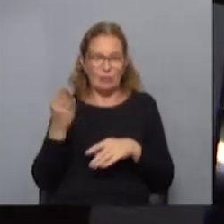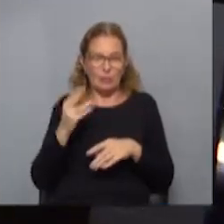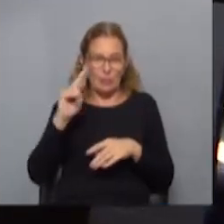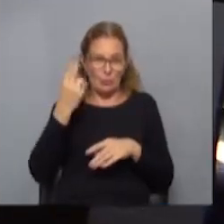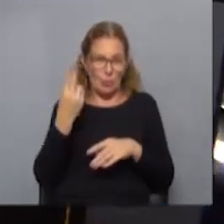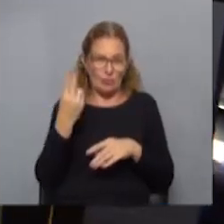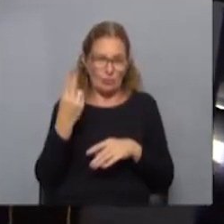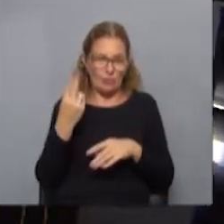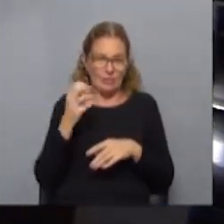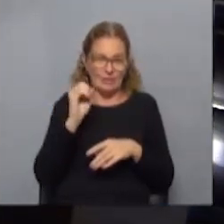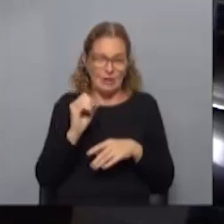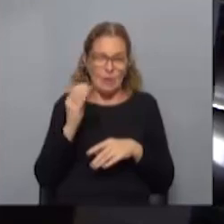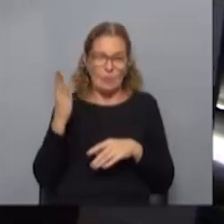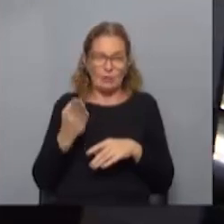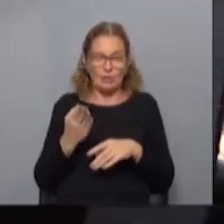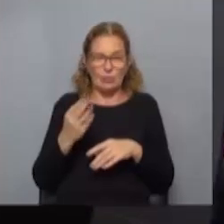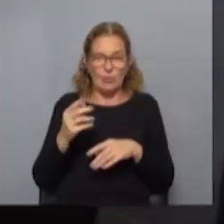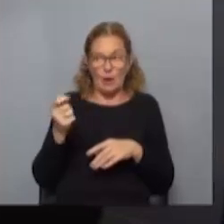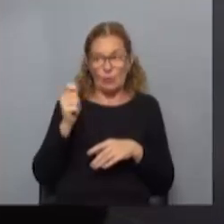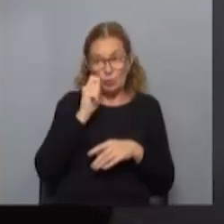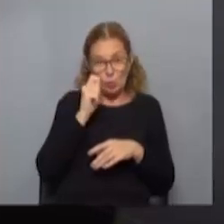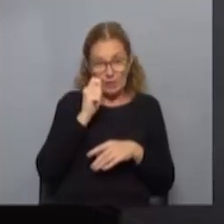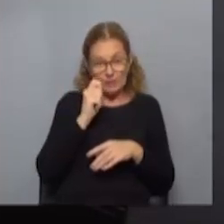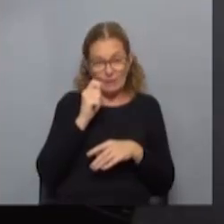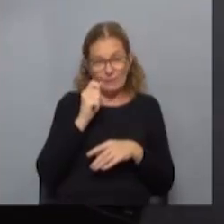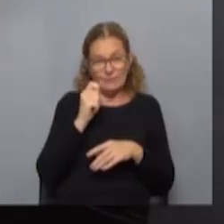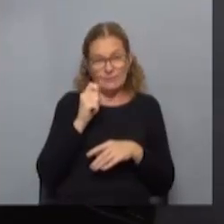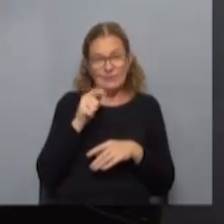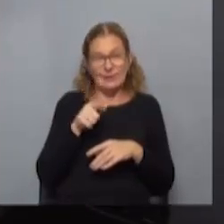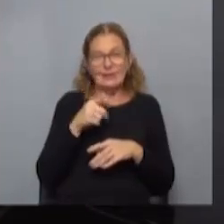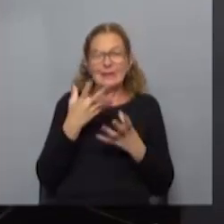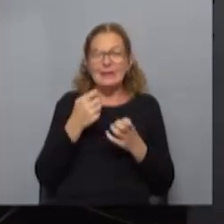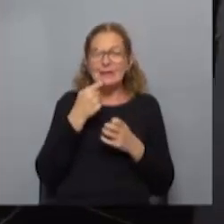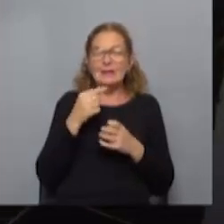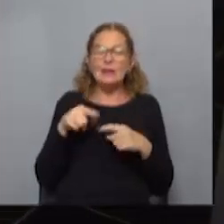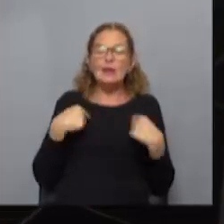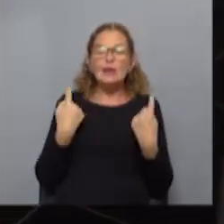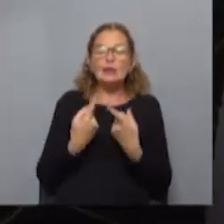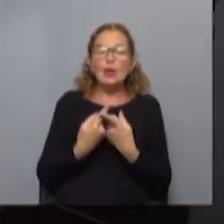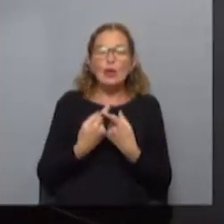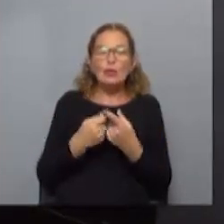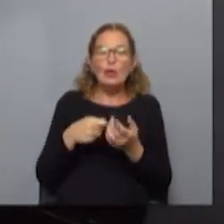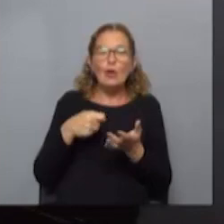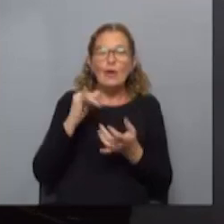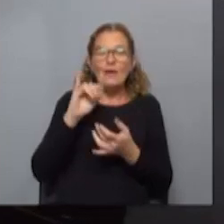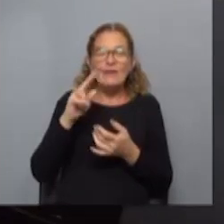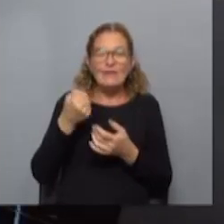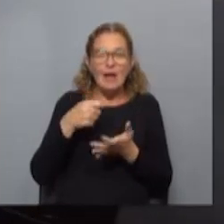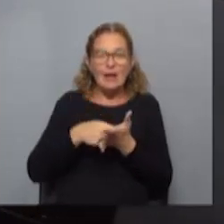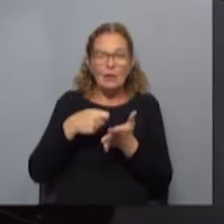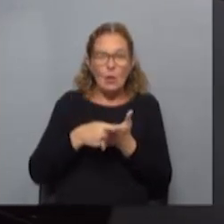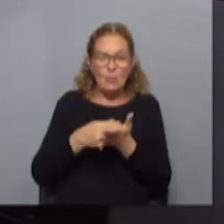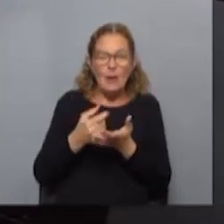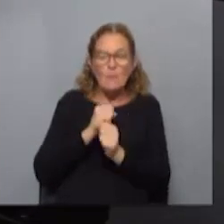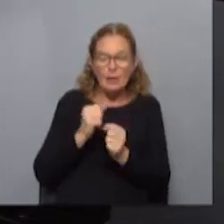uruguayos y el 0% para los turistas, porque el IVA tasa cero significa que todo lo que tiene que ver con los gastos de IVA de compras lo pueden